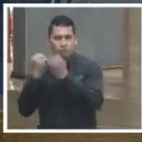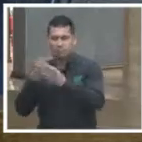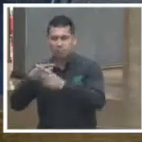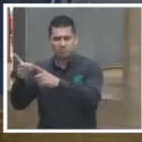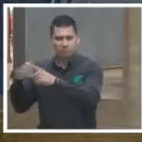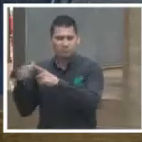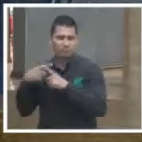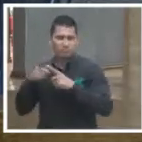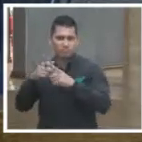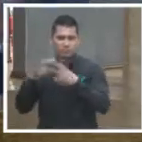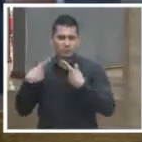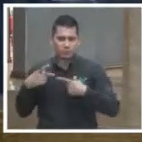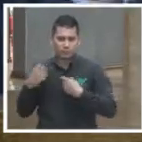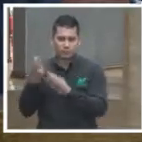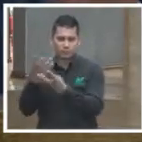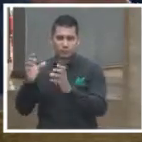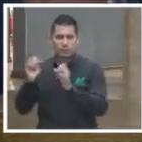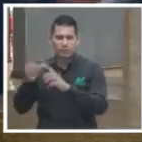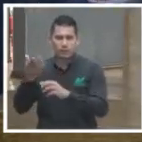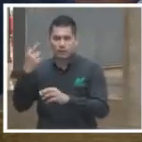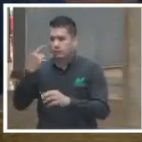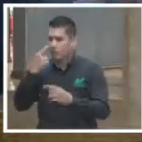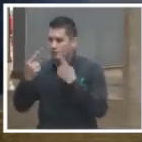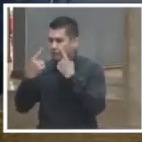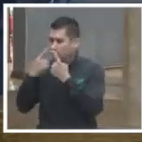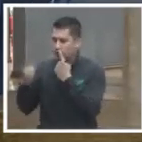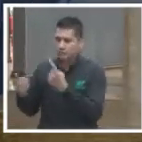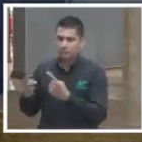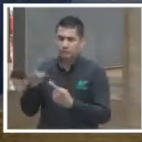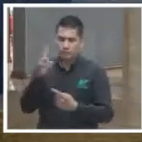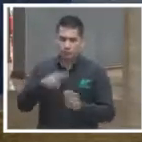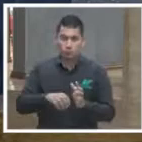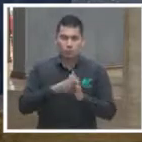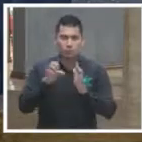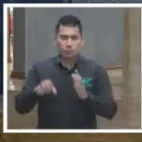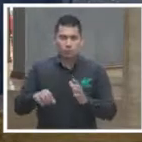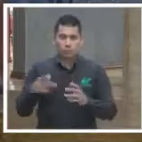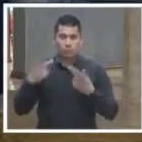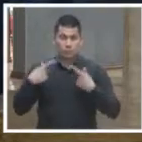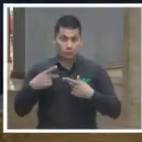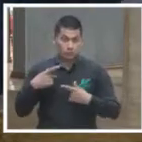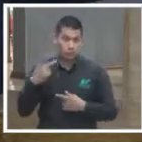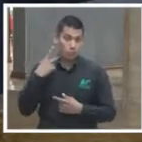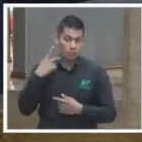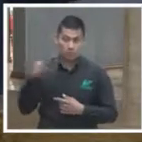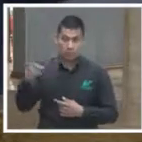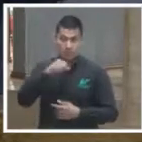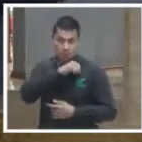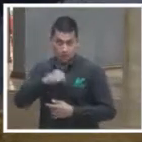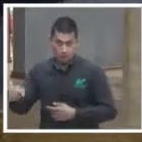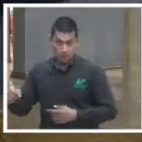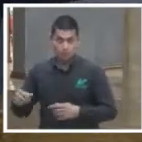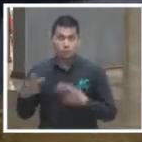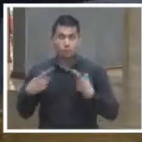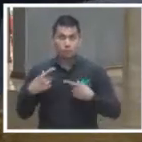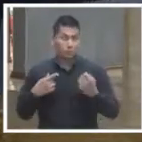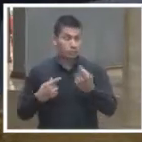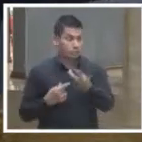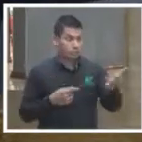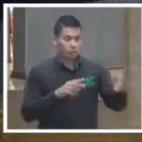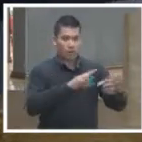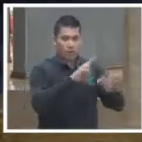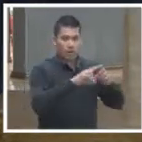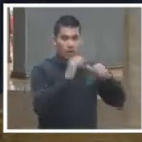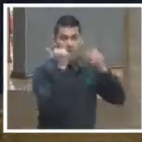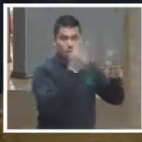como se manifestaba, no, aquí no es cierto que los malos son los políticos y los buenos somos el resto de los ciudadanos y